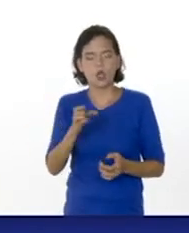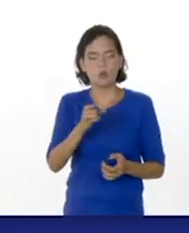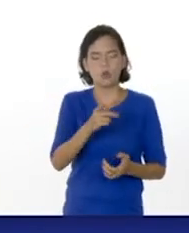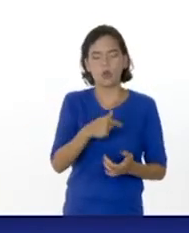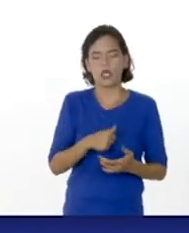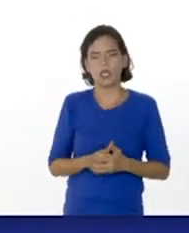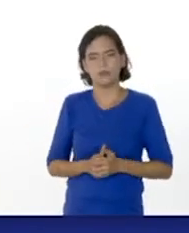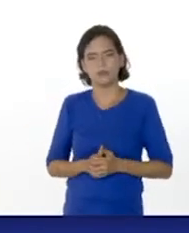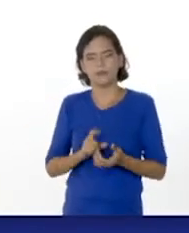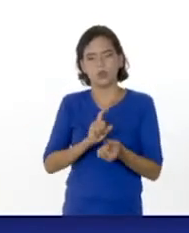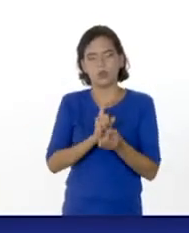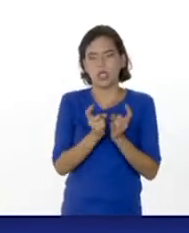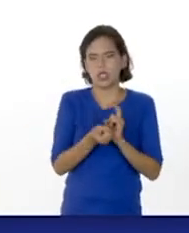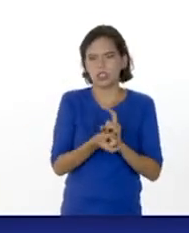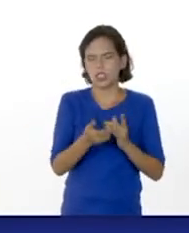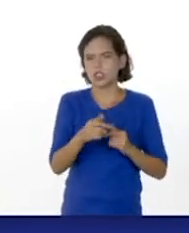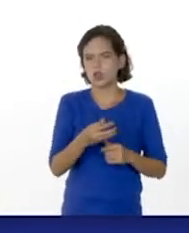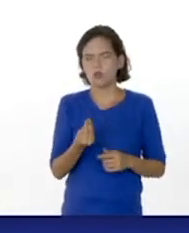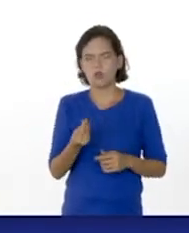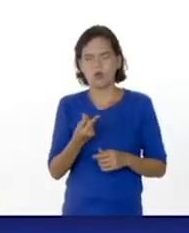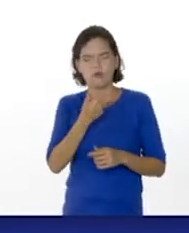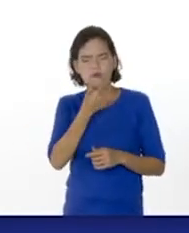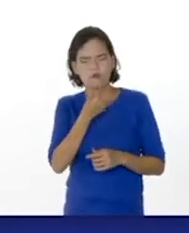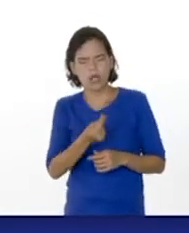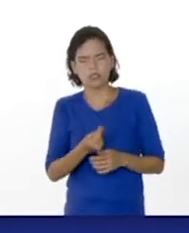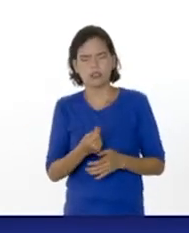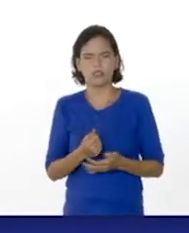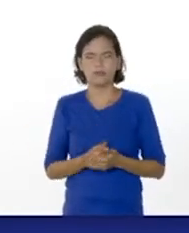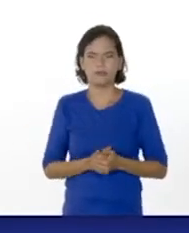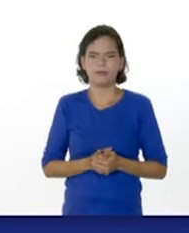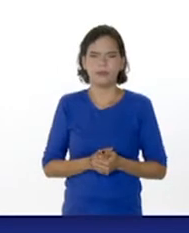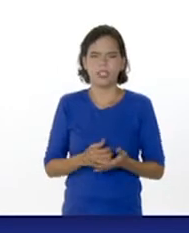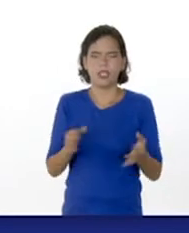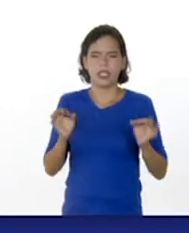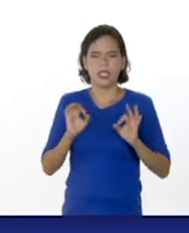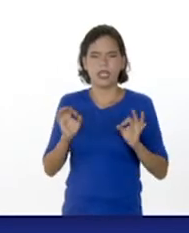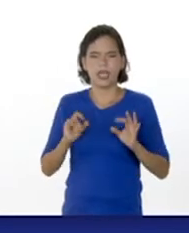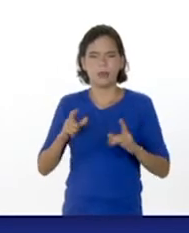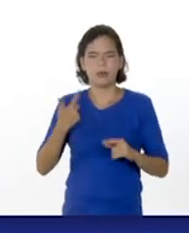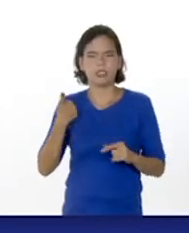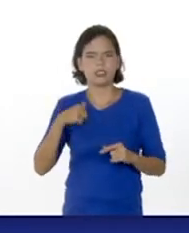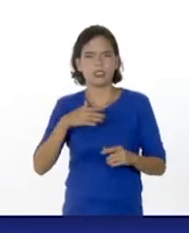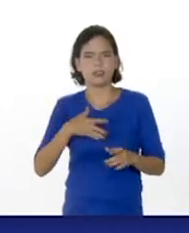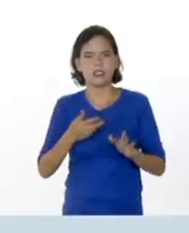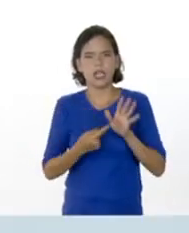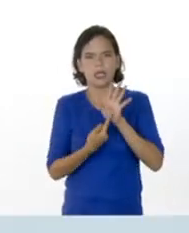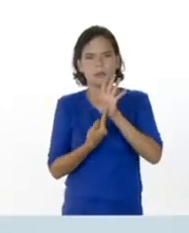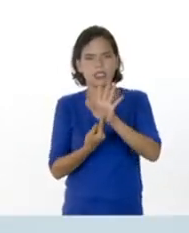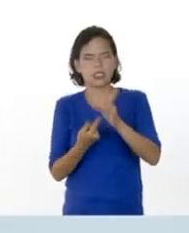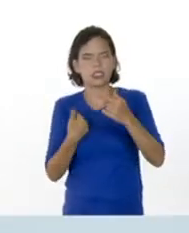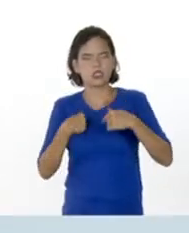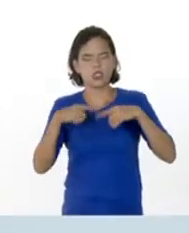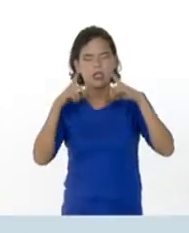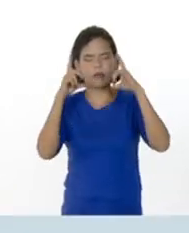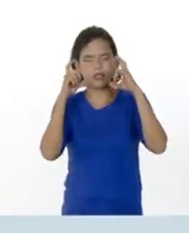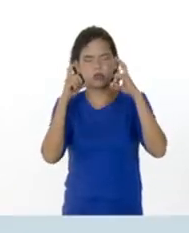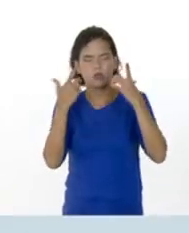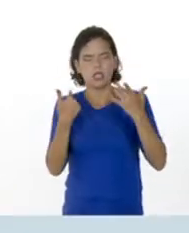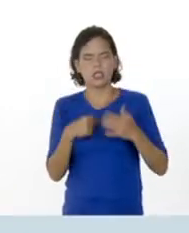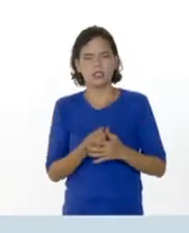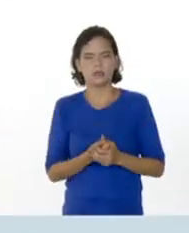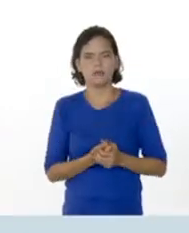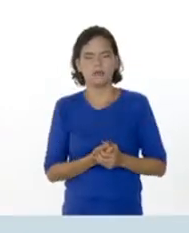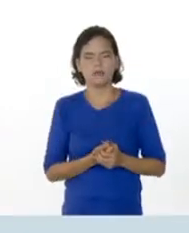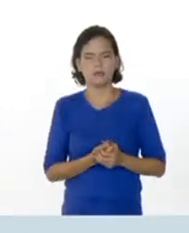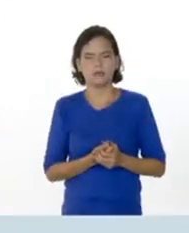adaptación curricular muy sencilla, muy frecuente, que simplemente consiste en cambiar las representaciones visuales a través de imágenes